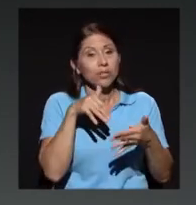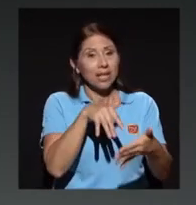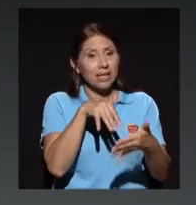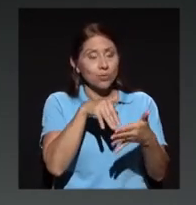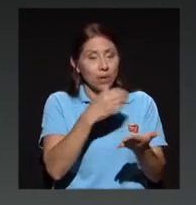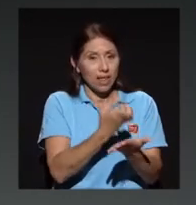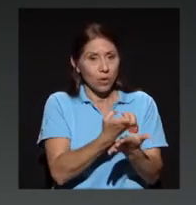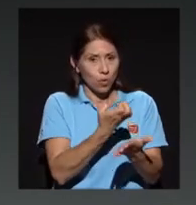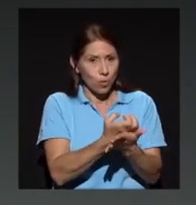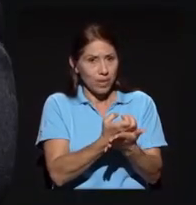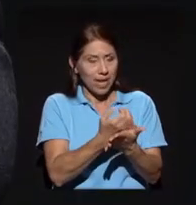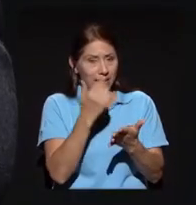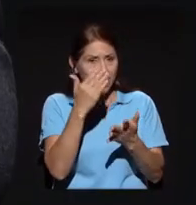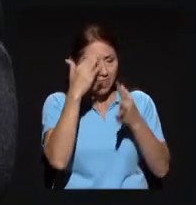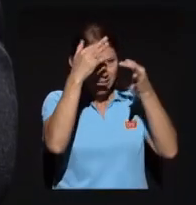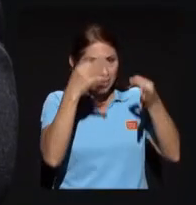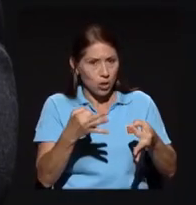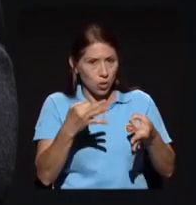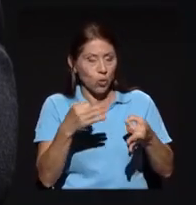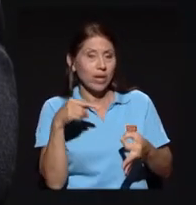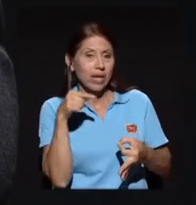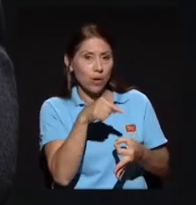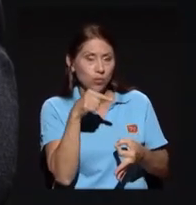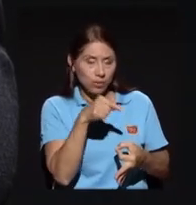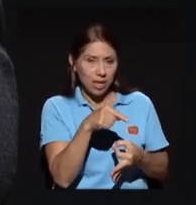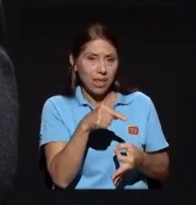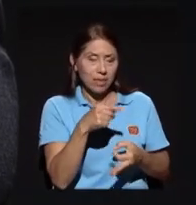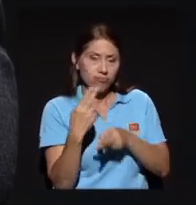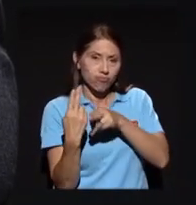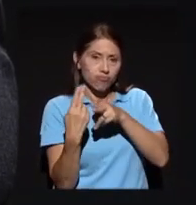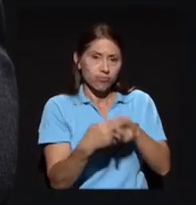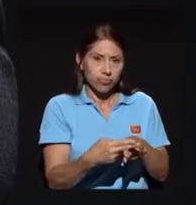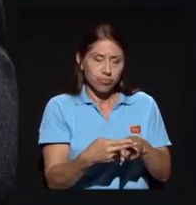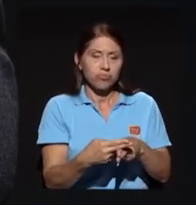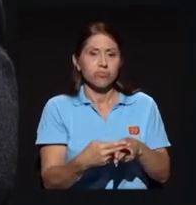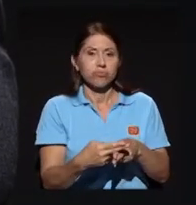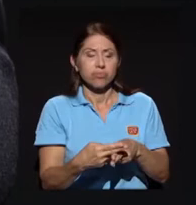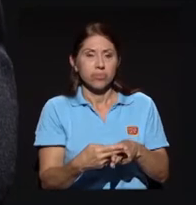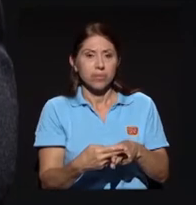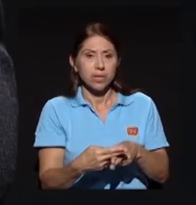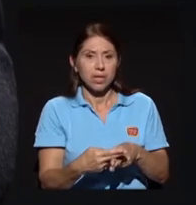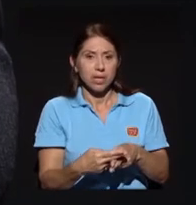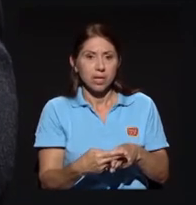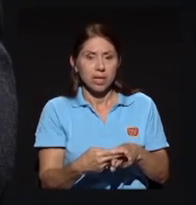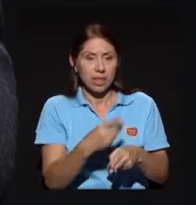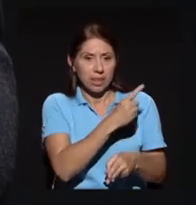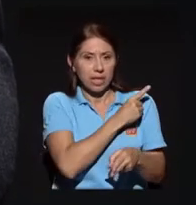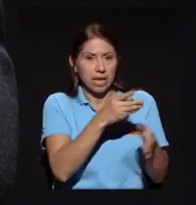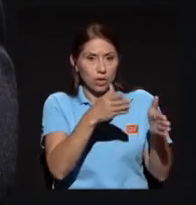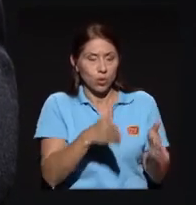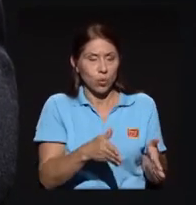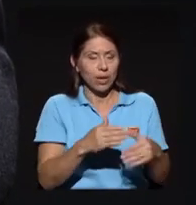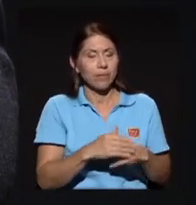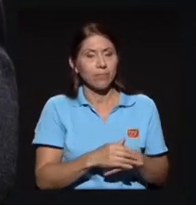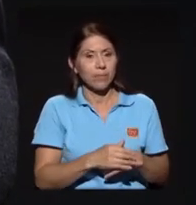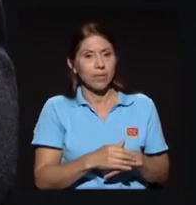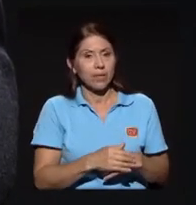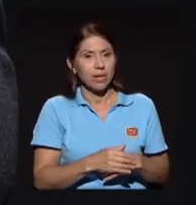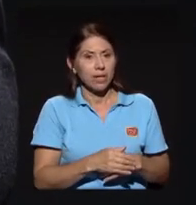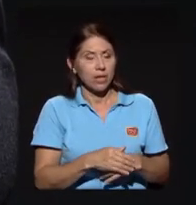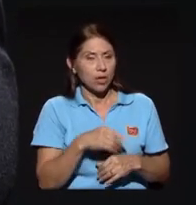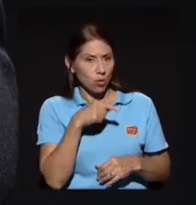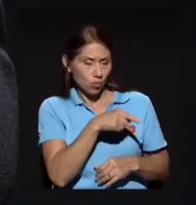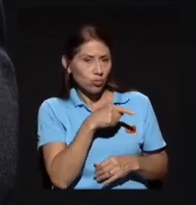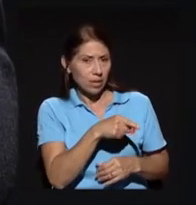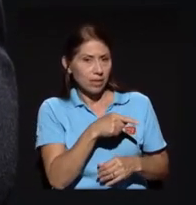decidió que usted fuera la directora y me parece que usted